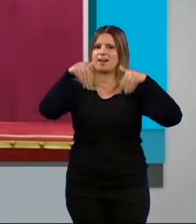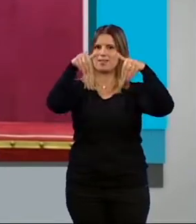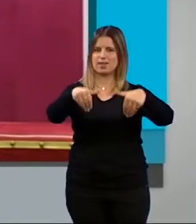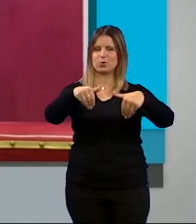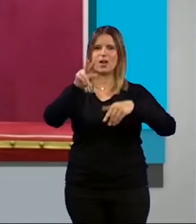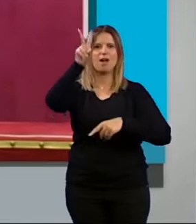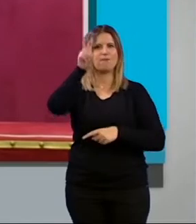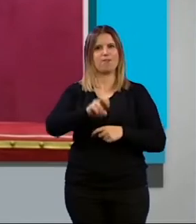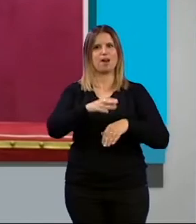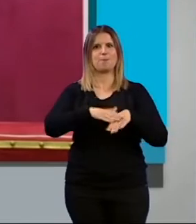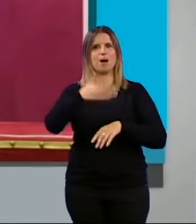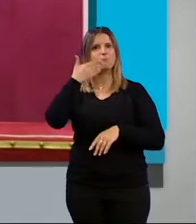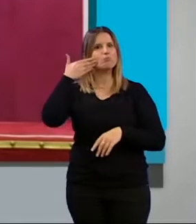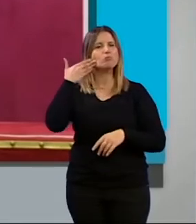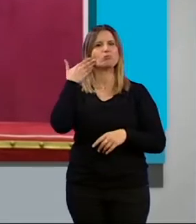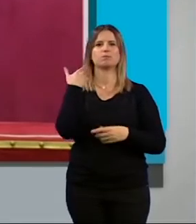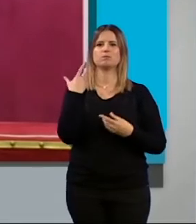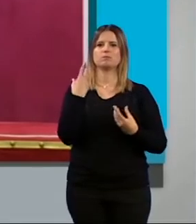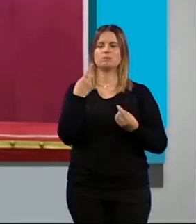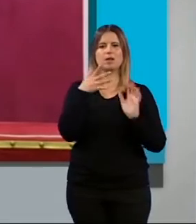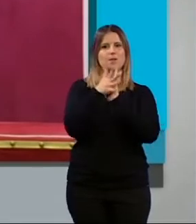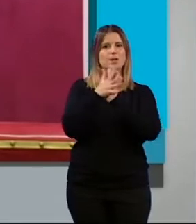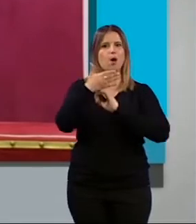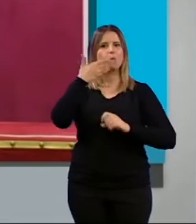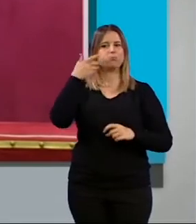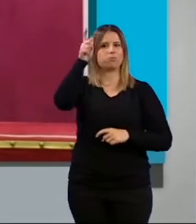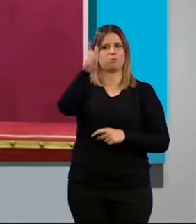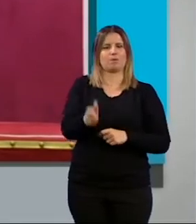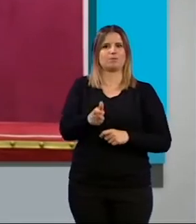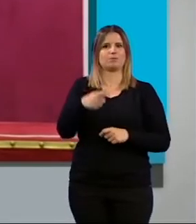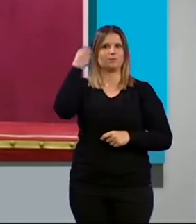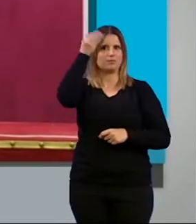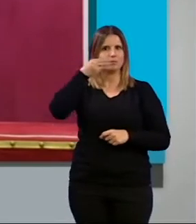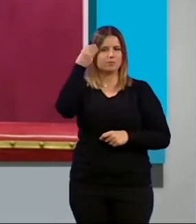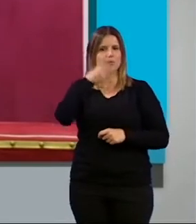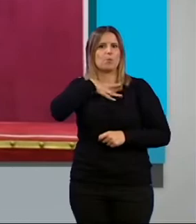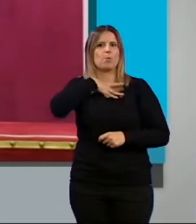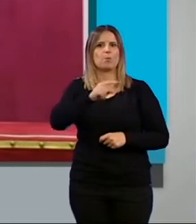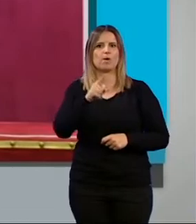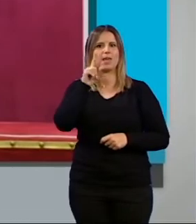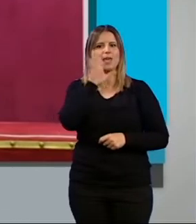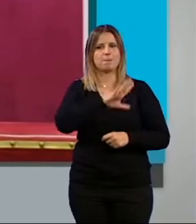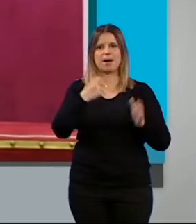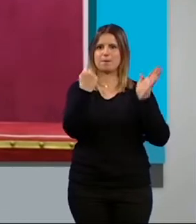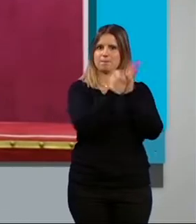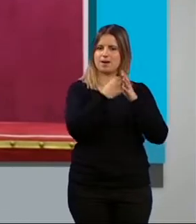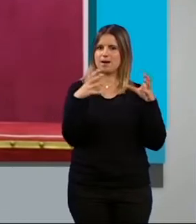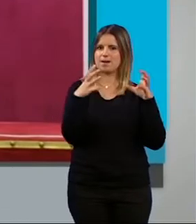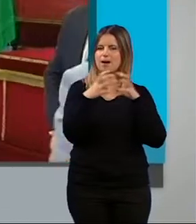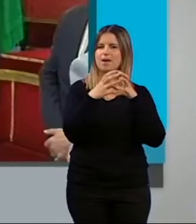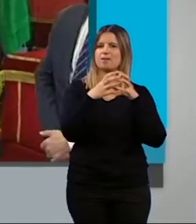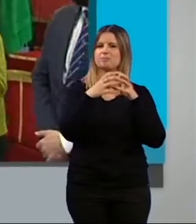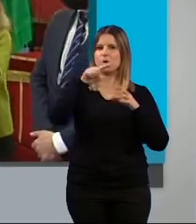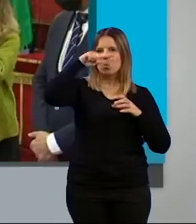lucir para poder hablar con orgullo de una de las personas que nosotros creemos que puede marcar la imagen de la marca Granada la marca cultura.